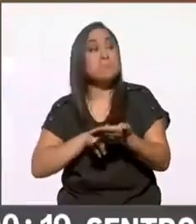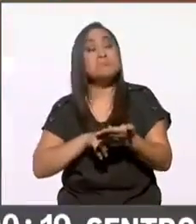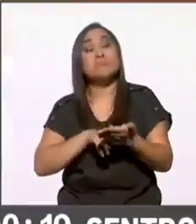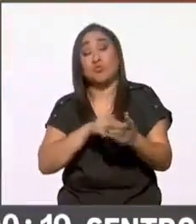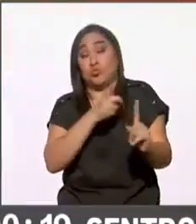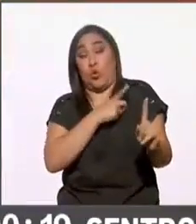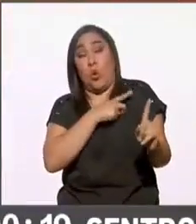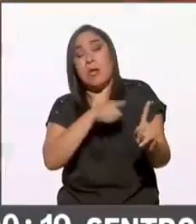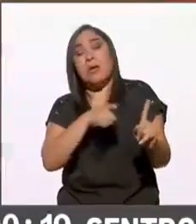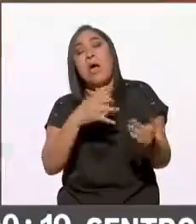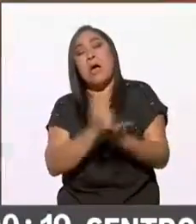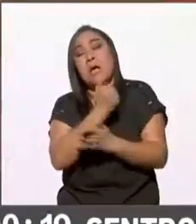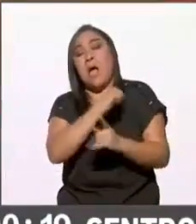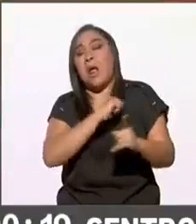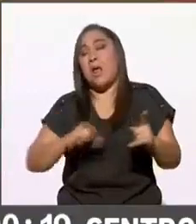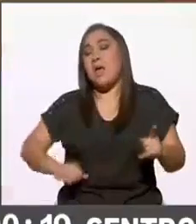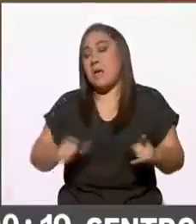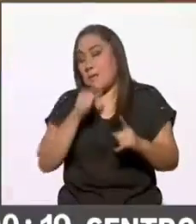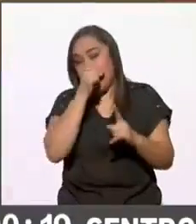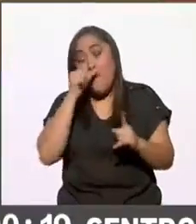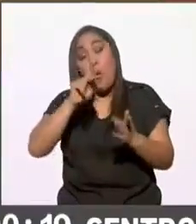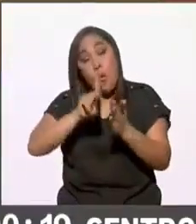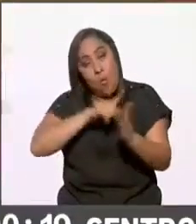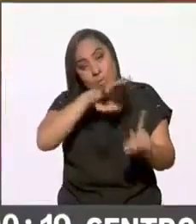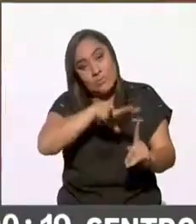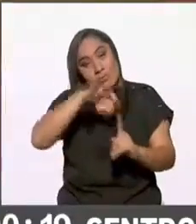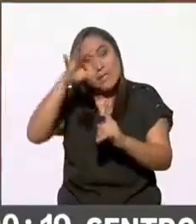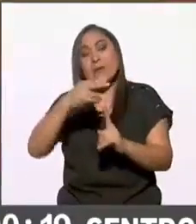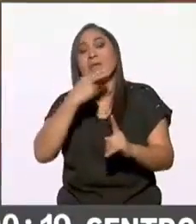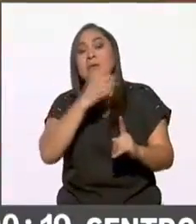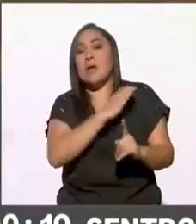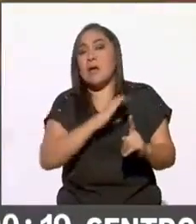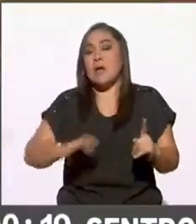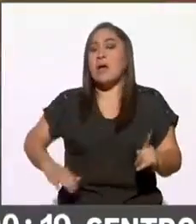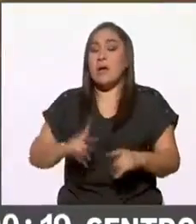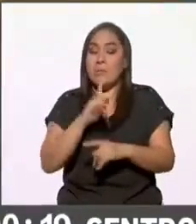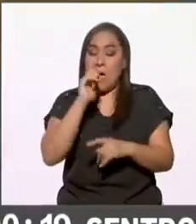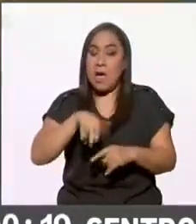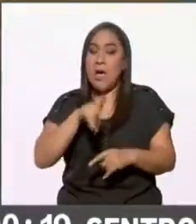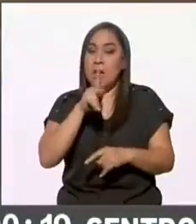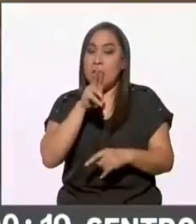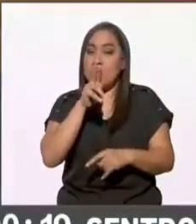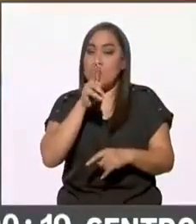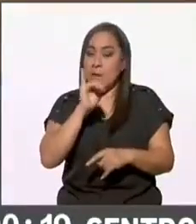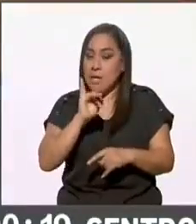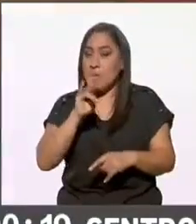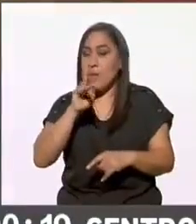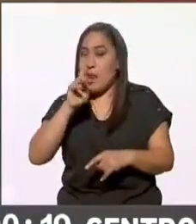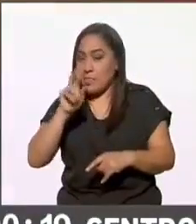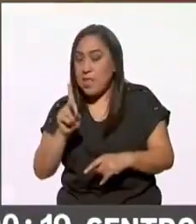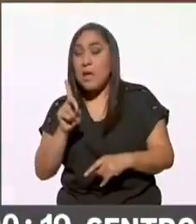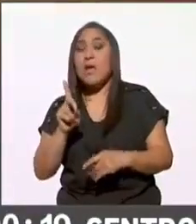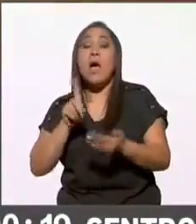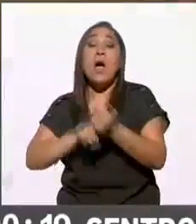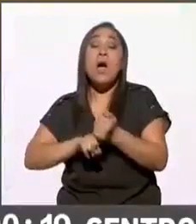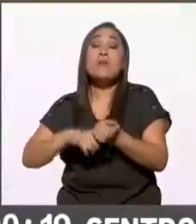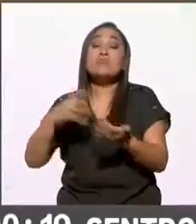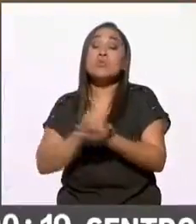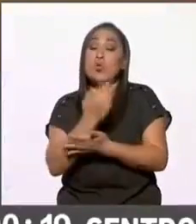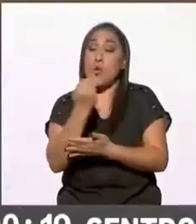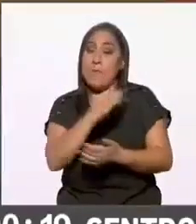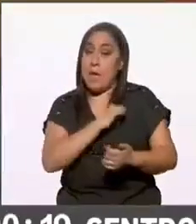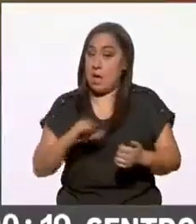alcaldía Benito Juárez se reelegiría el candidato la alianza PAN-PRI-PRD nueve nueve alcaldías la